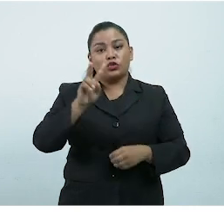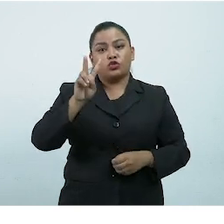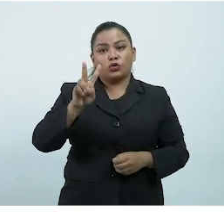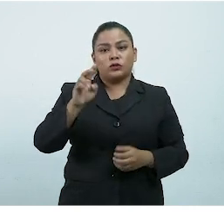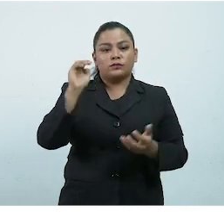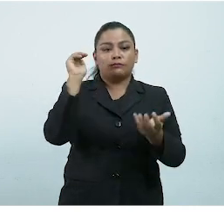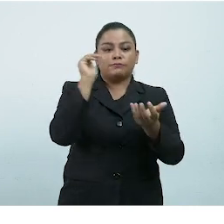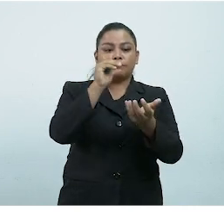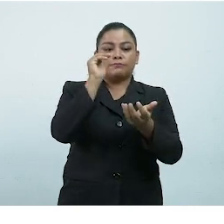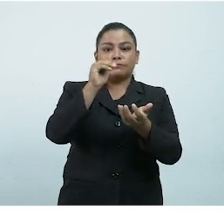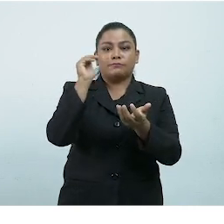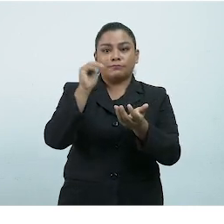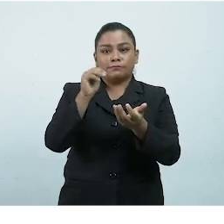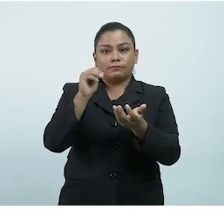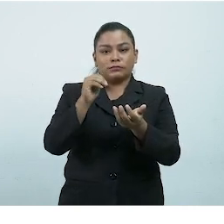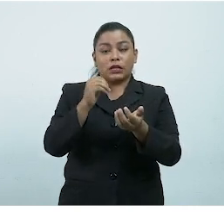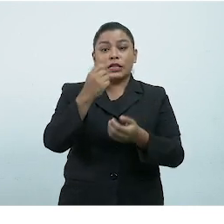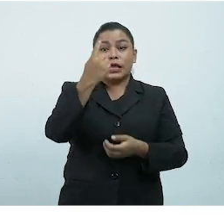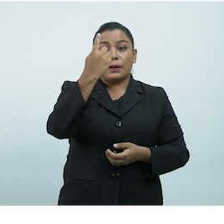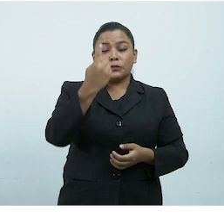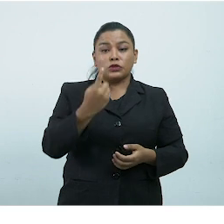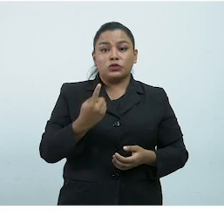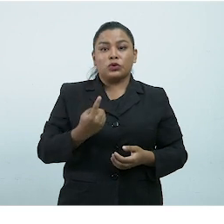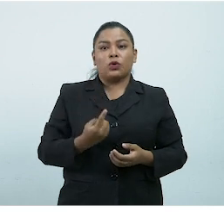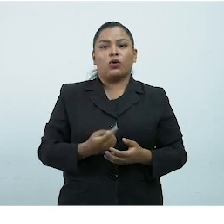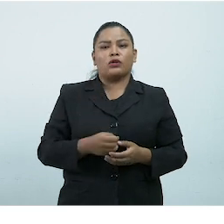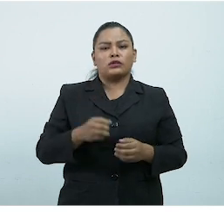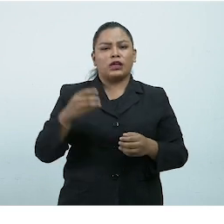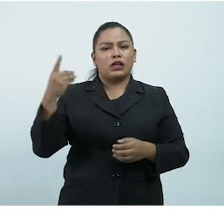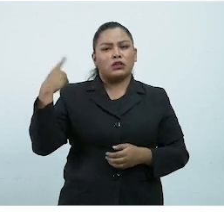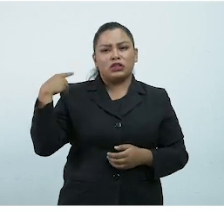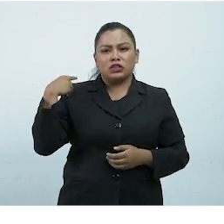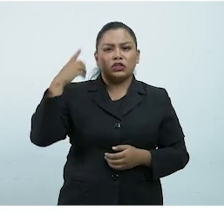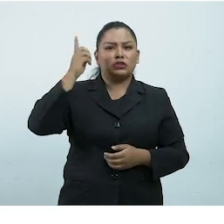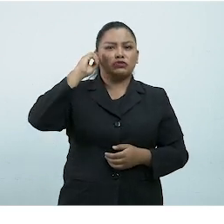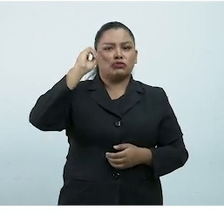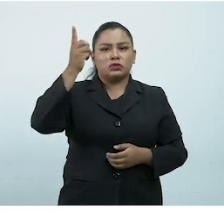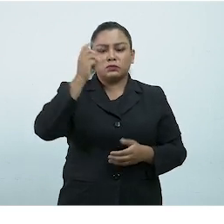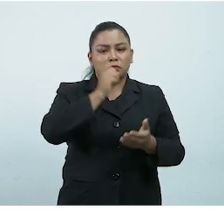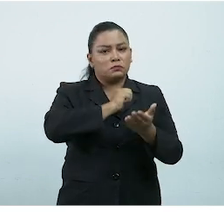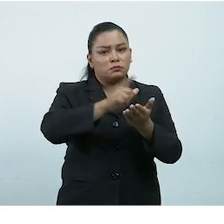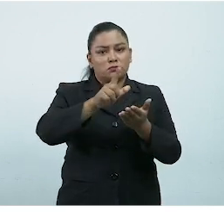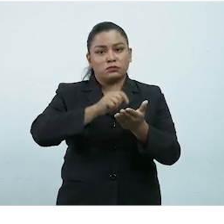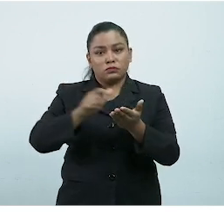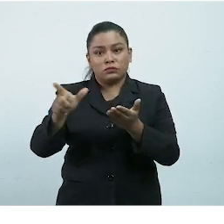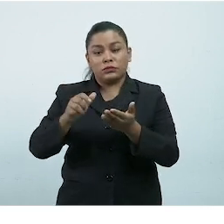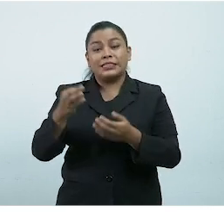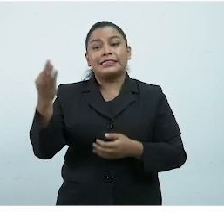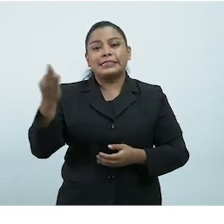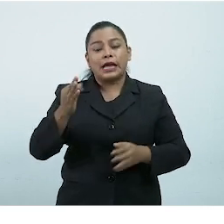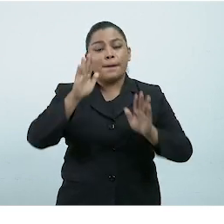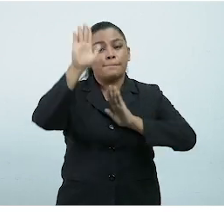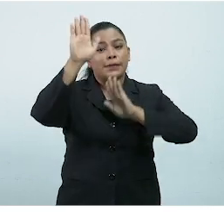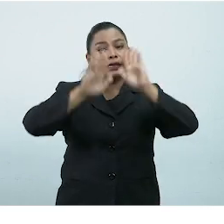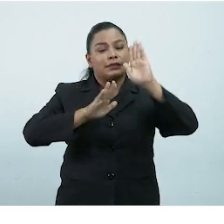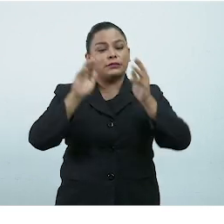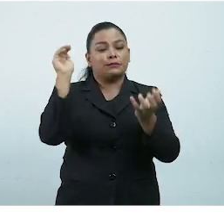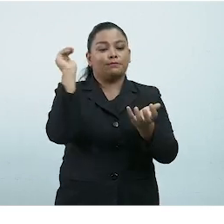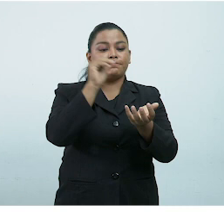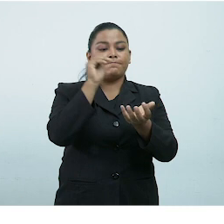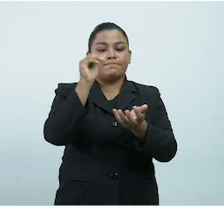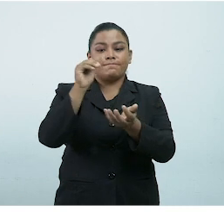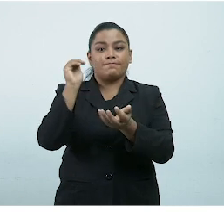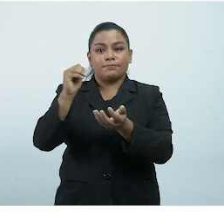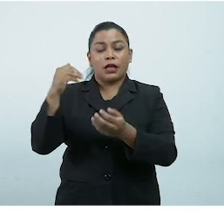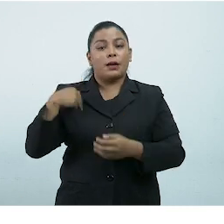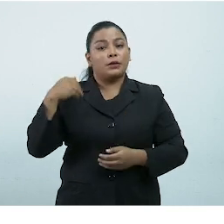Capacitación El personal administrativo, directivo y docente de la institución participa en la capacitación en línea que el